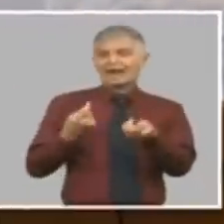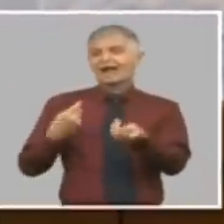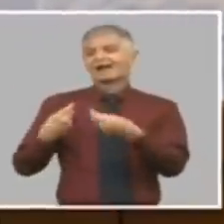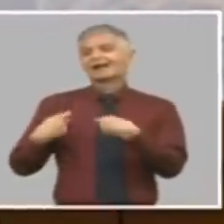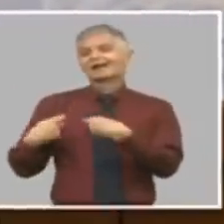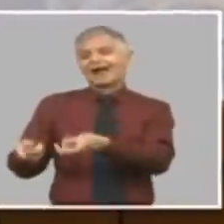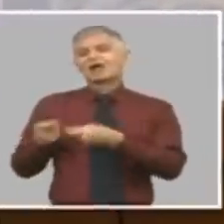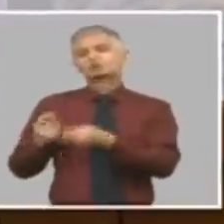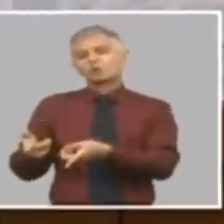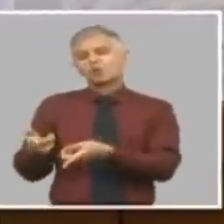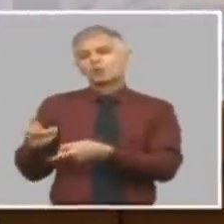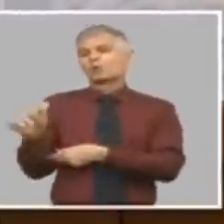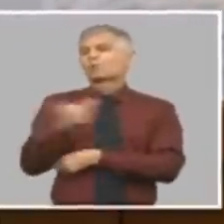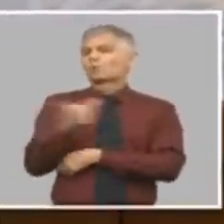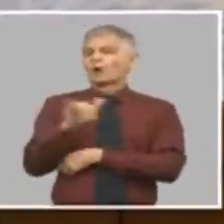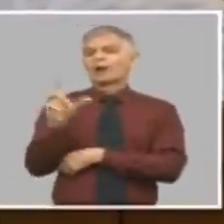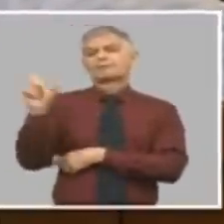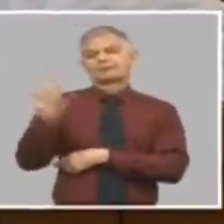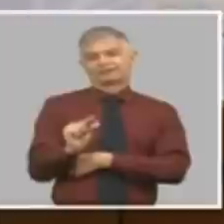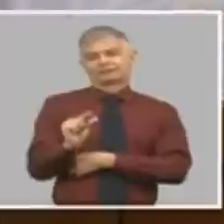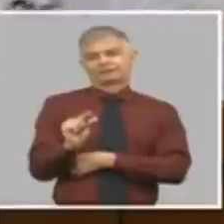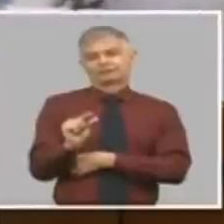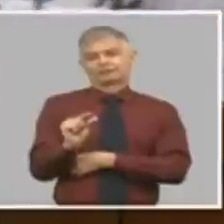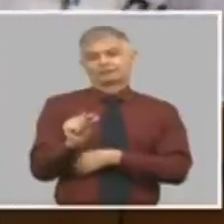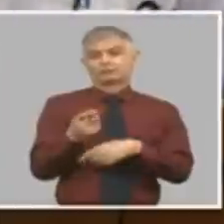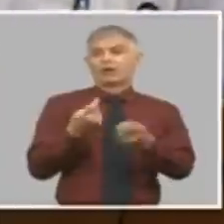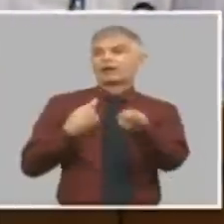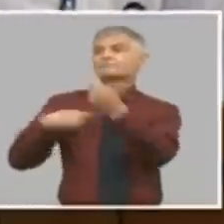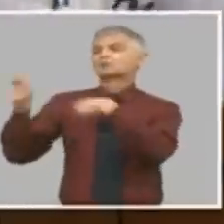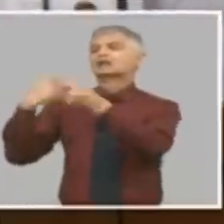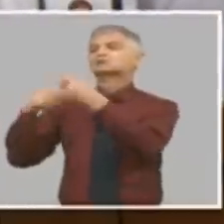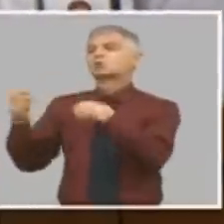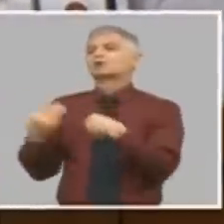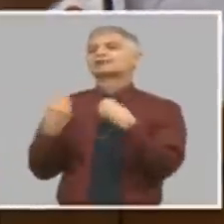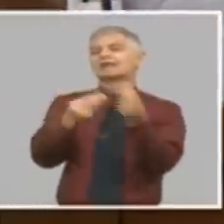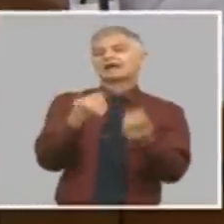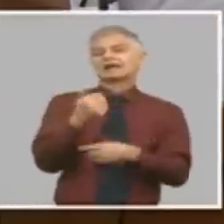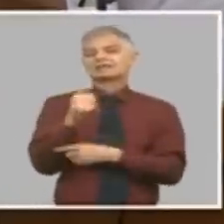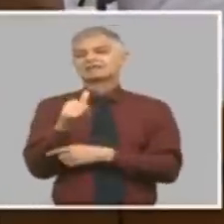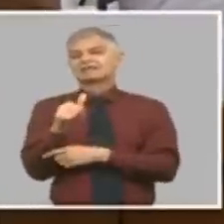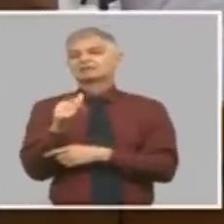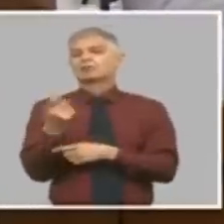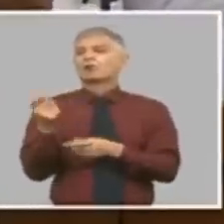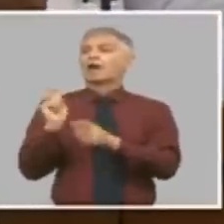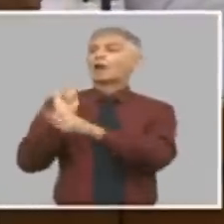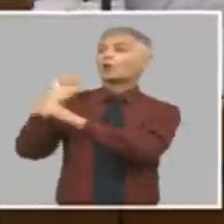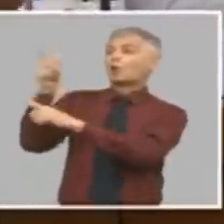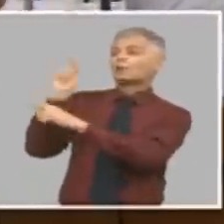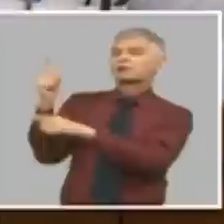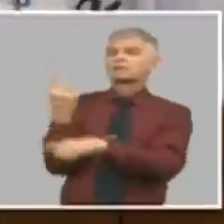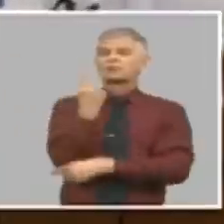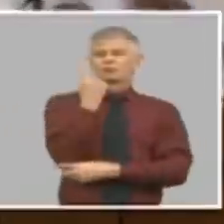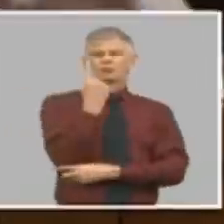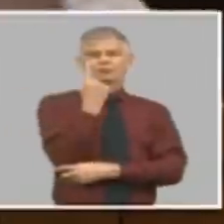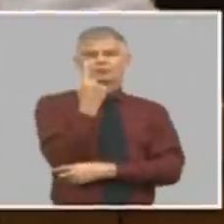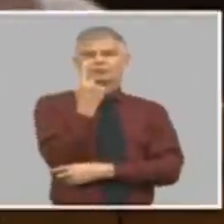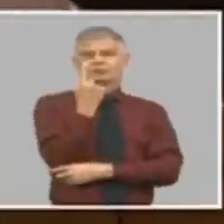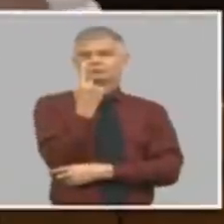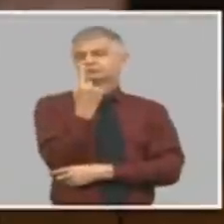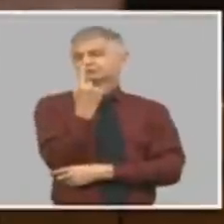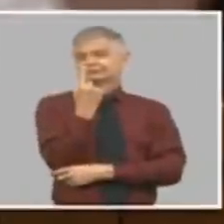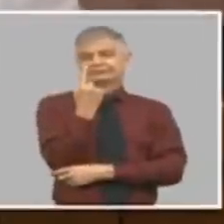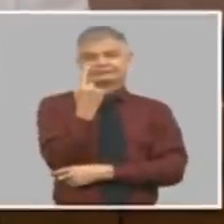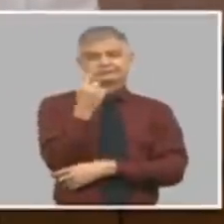por las exportaciones darle diez y que las importaciones las haga por uno porque entonces